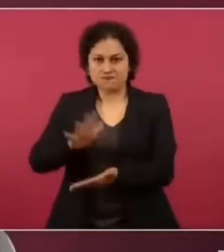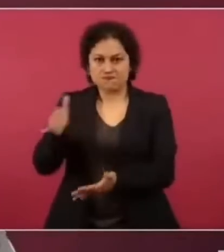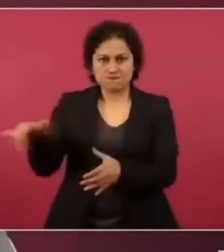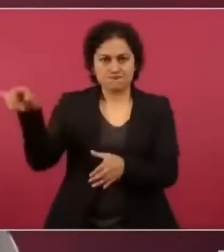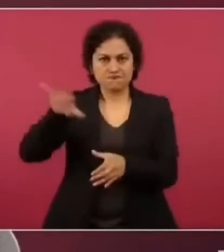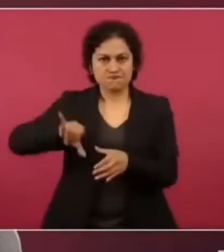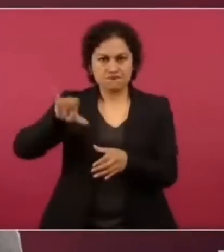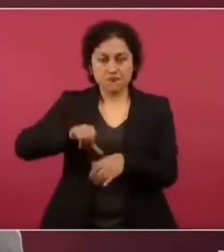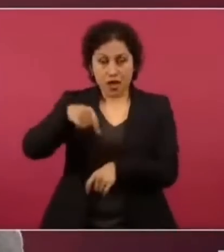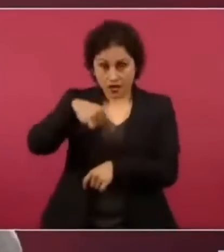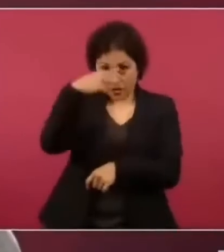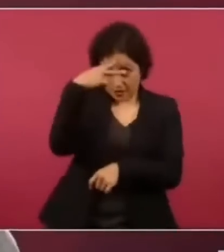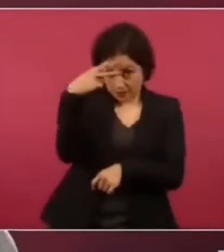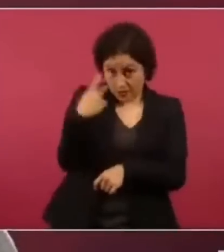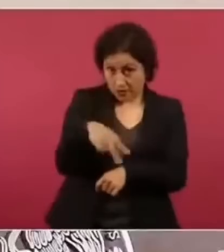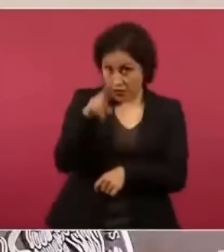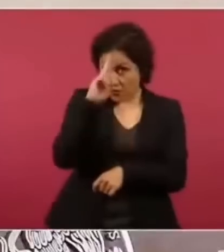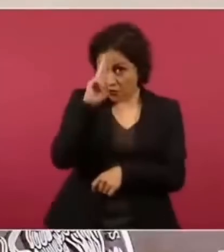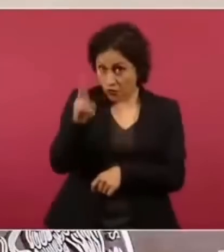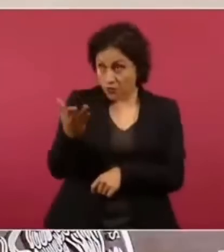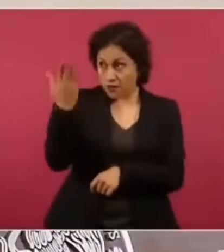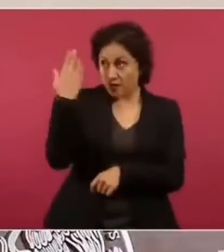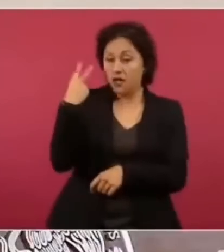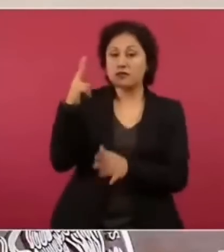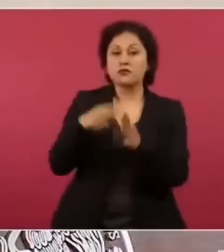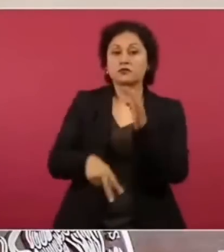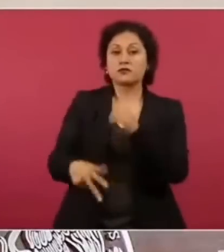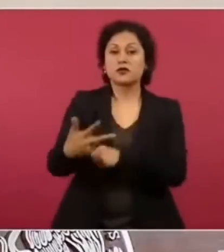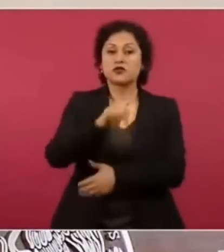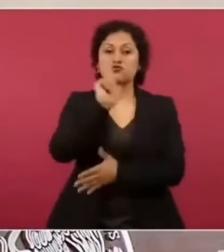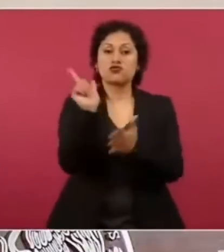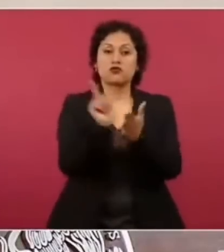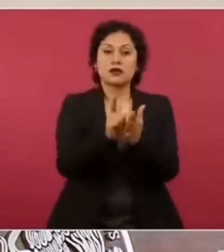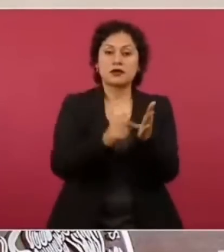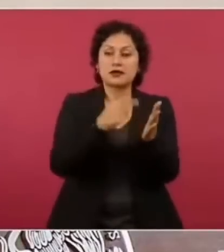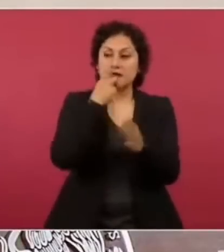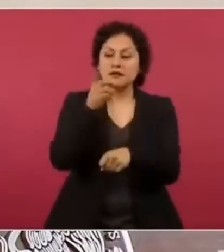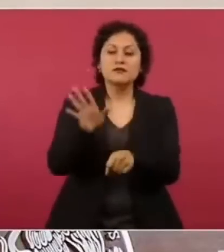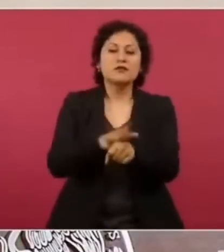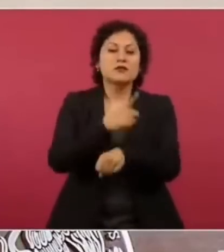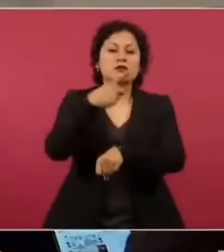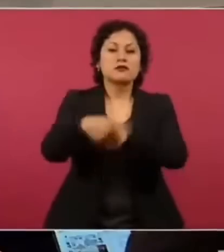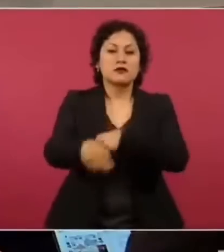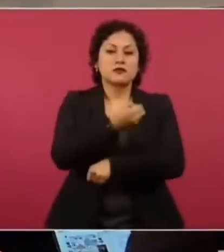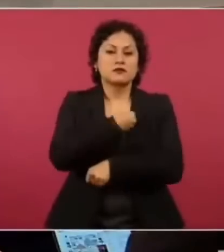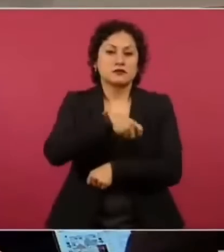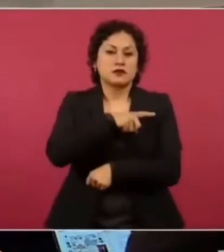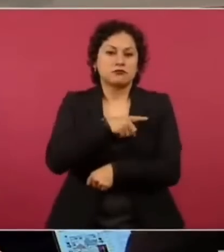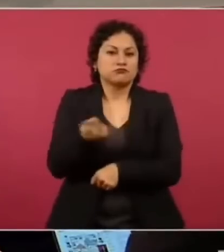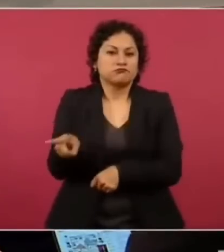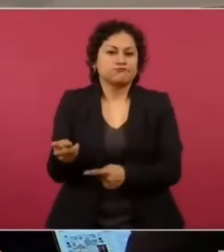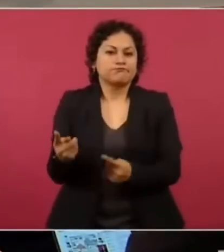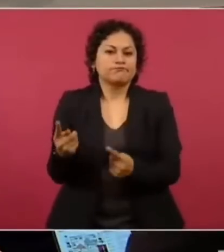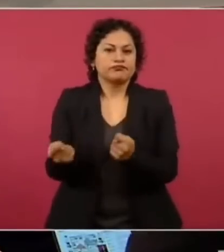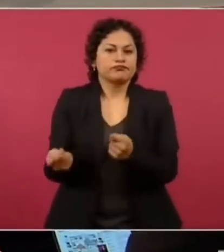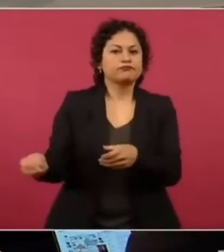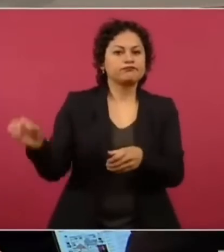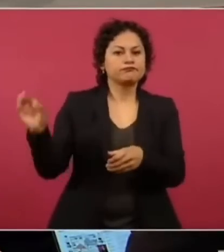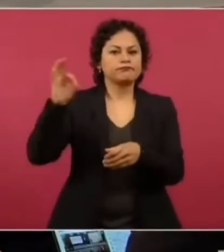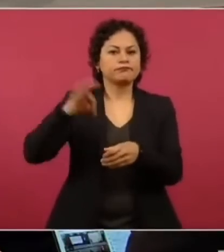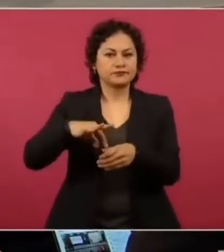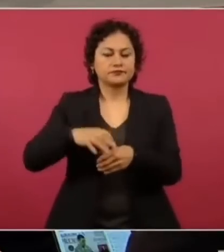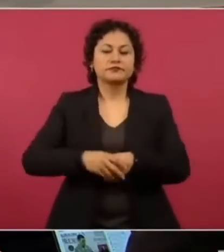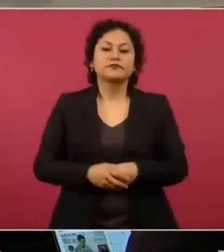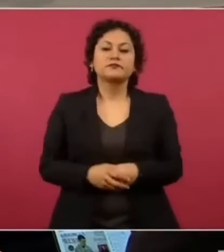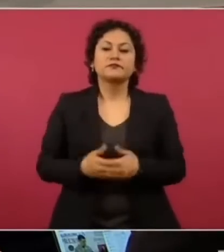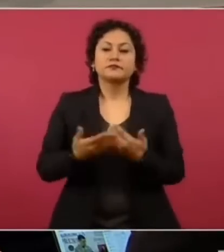prohibida en nuestro país desde el 2008 debido a sus efectos a la salud. Ante ello, el fabricante